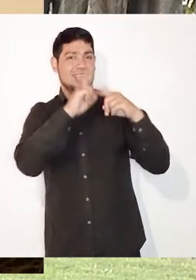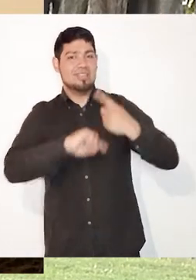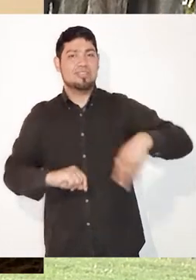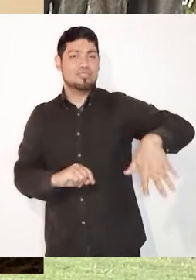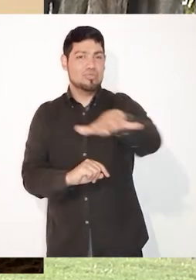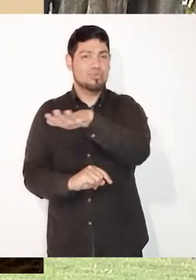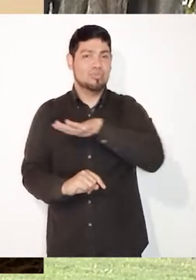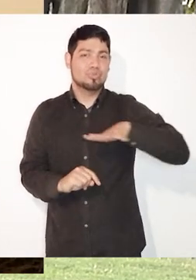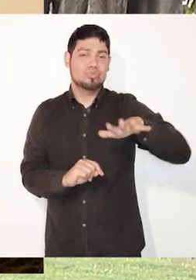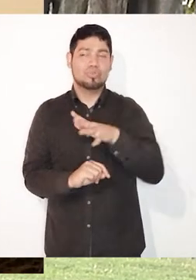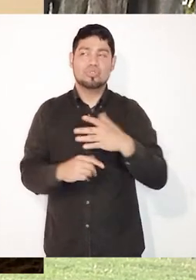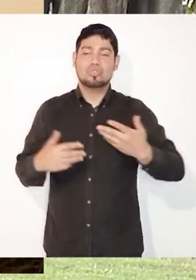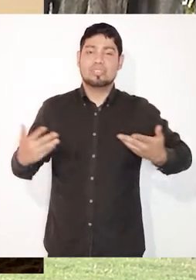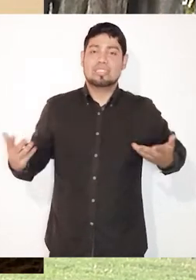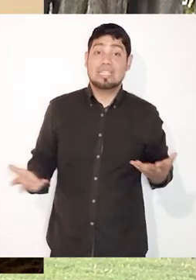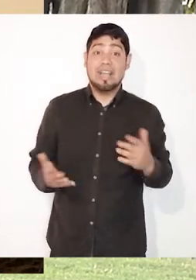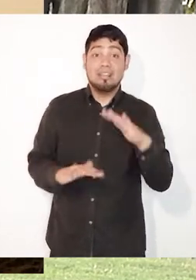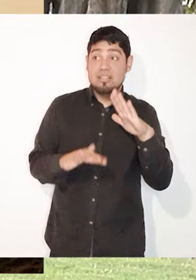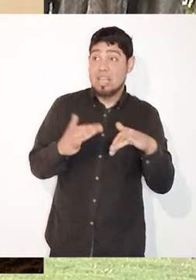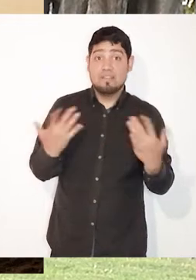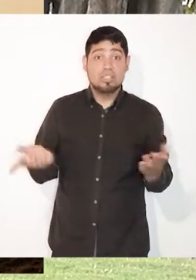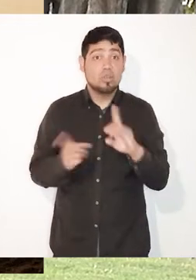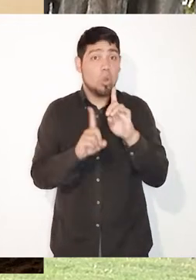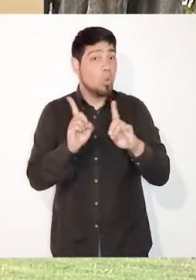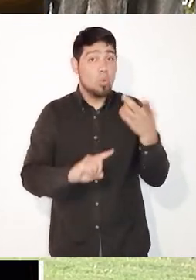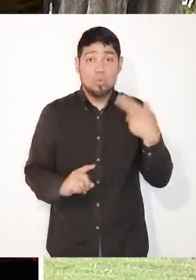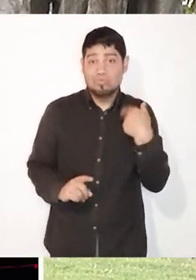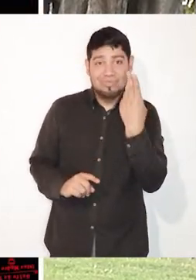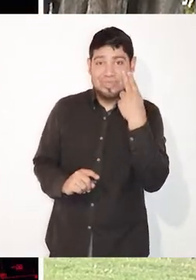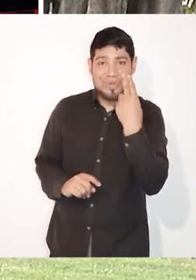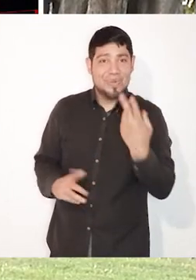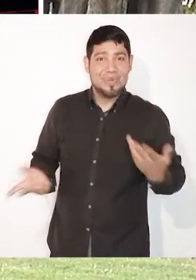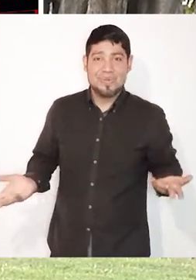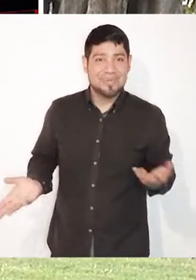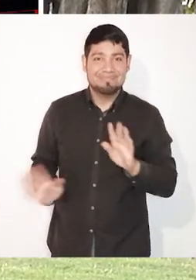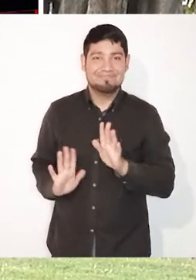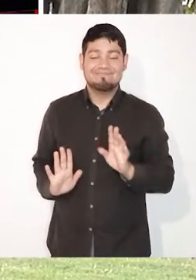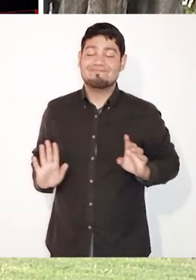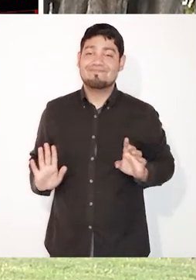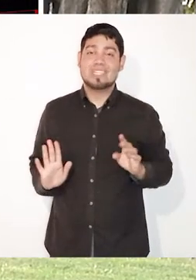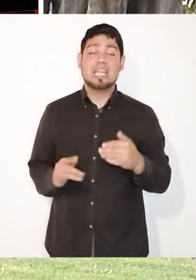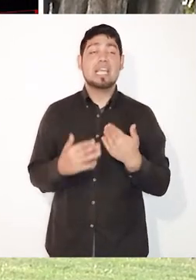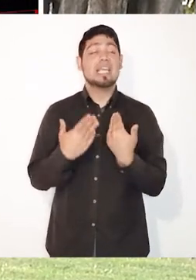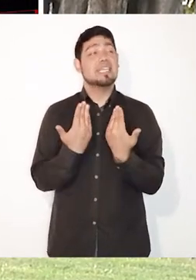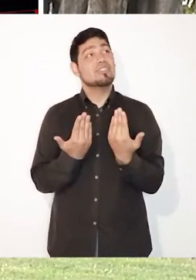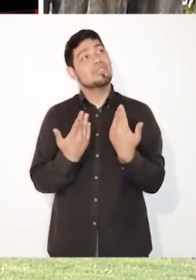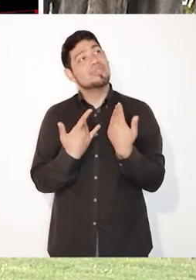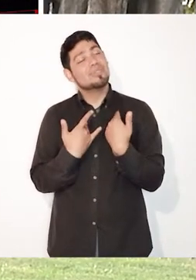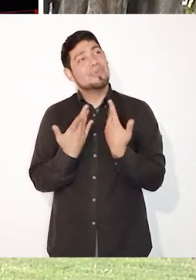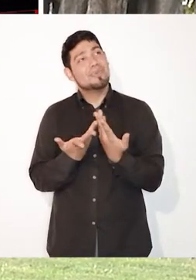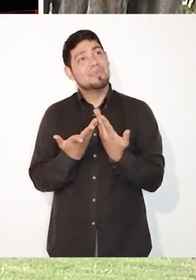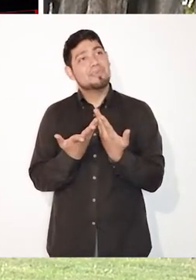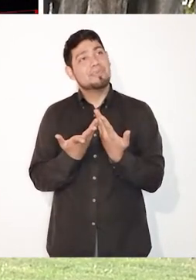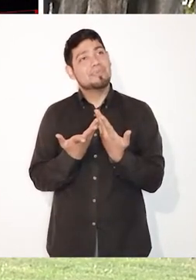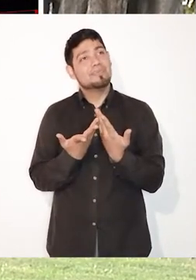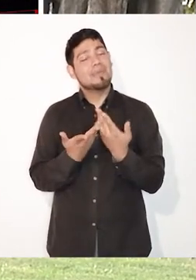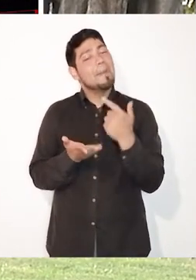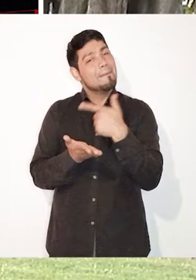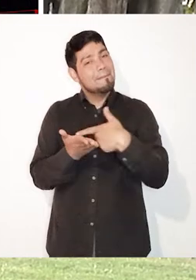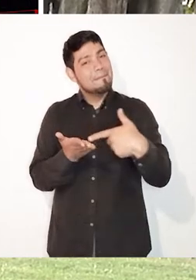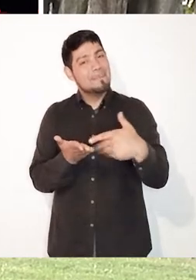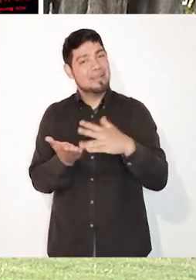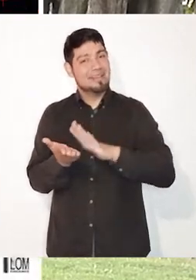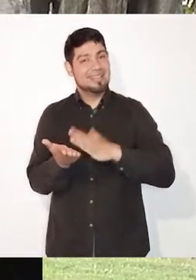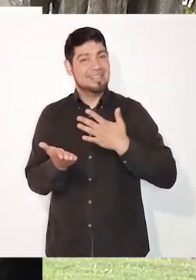principalmente su historia social, dramática, muchas veces oculta o semioculta. Y diría básicamente aquello, que